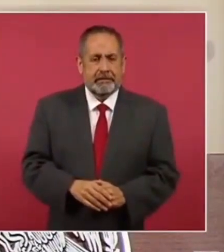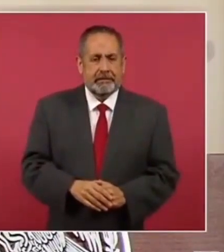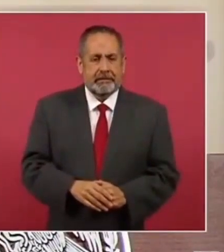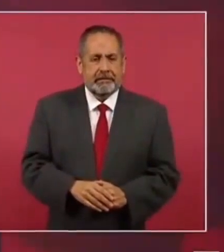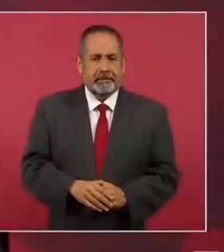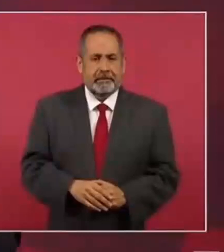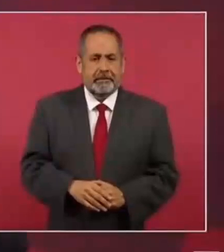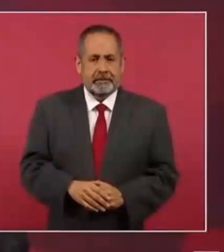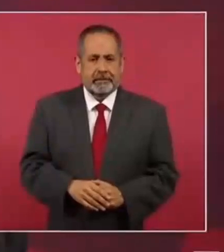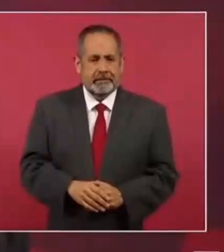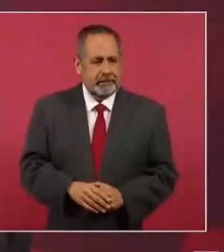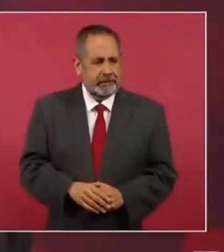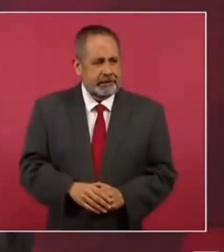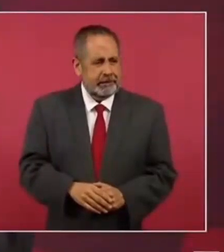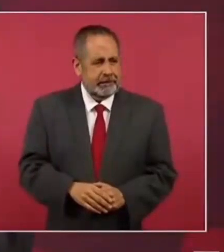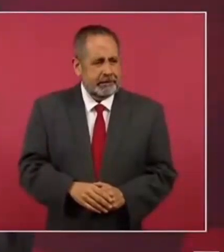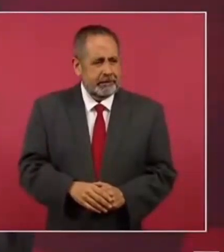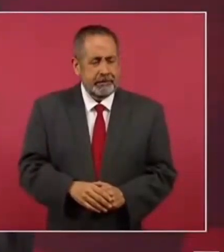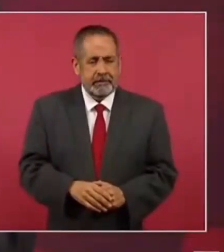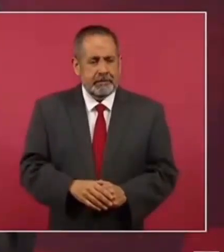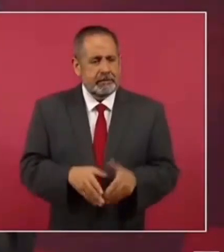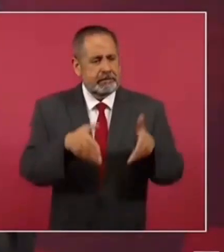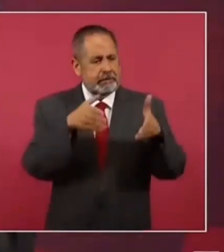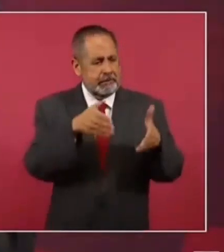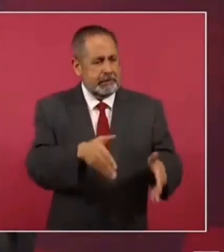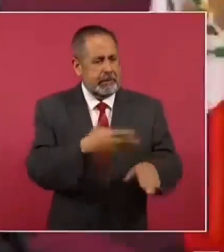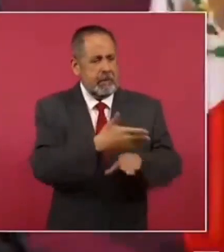sepúlculos blanqueados.